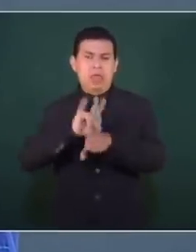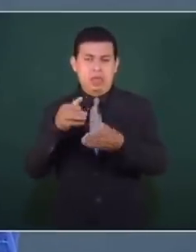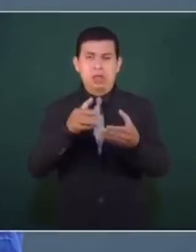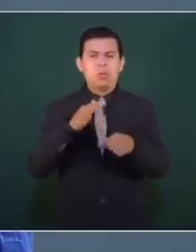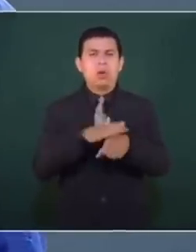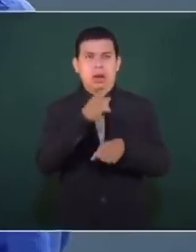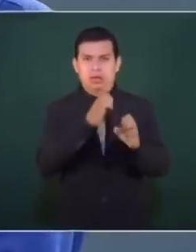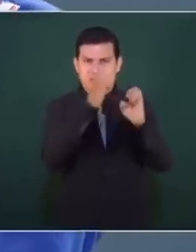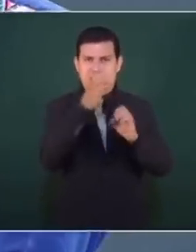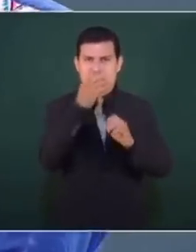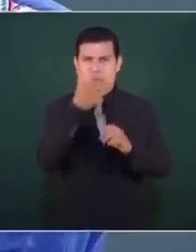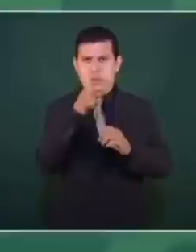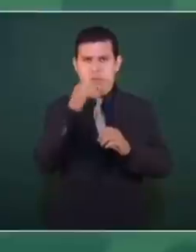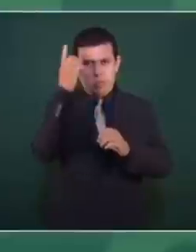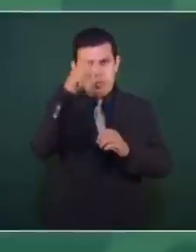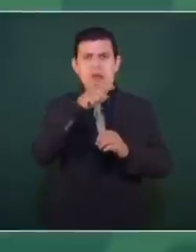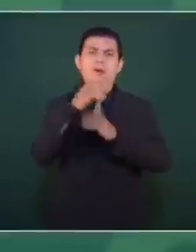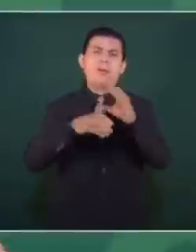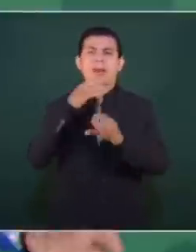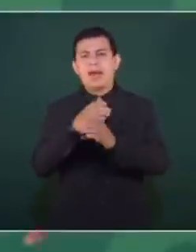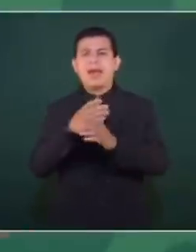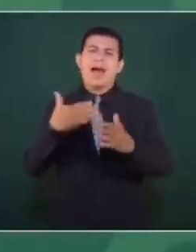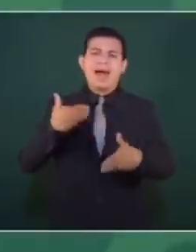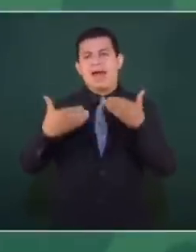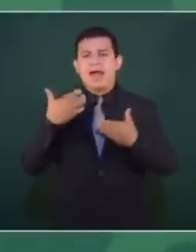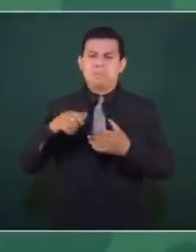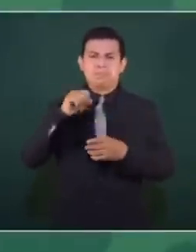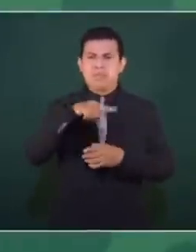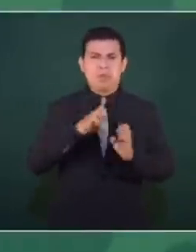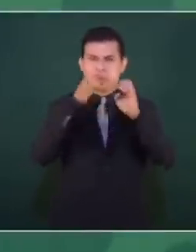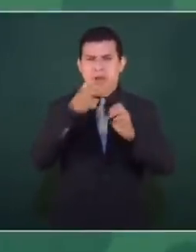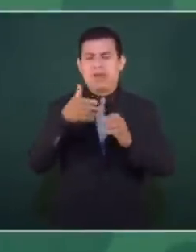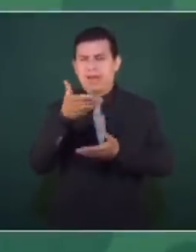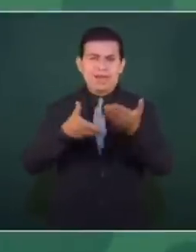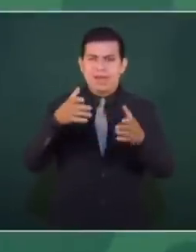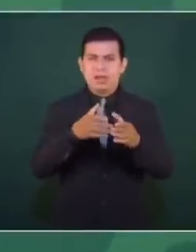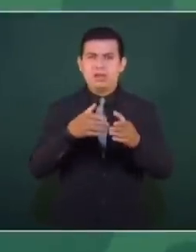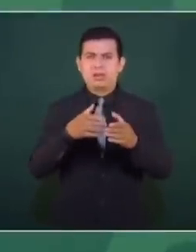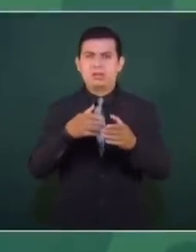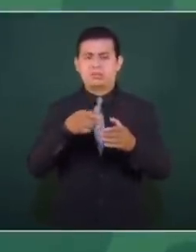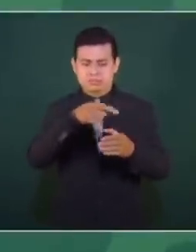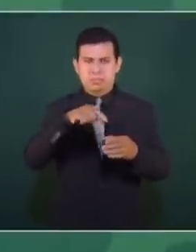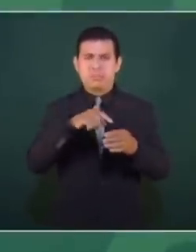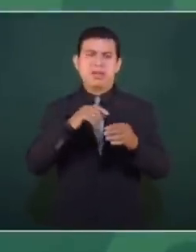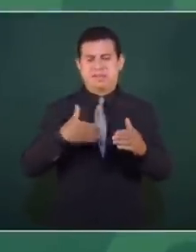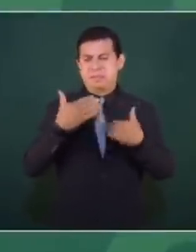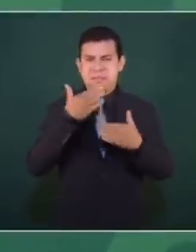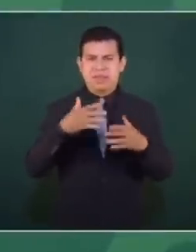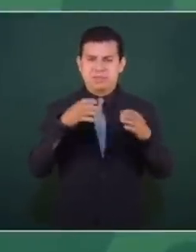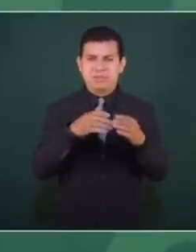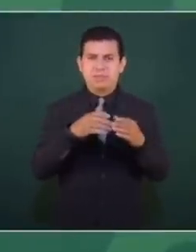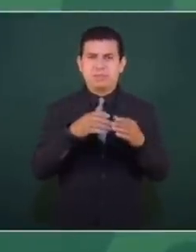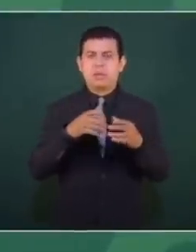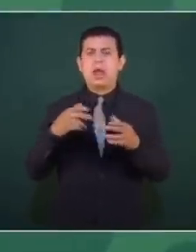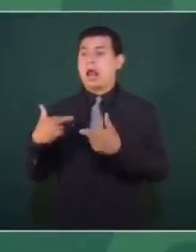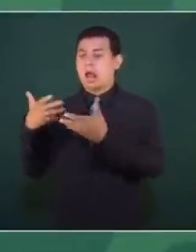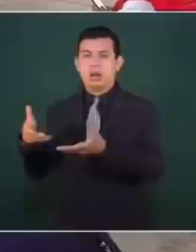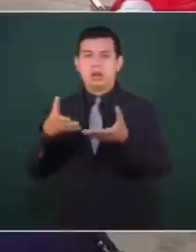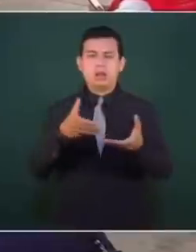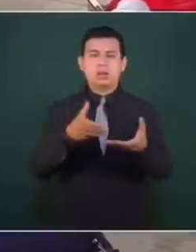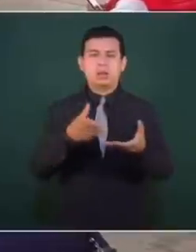el dueño estaba celebrando su cumpleaños con los trabajadores y salieron los dos y era un explosivo